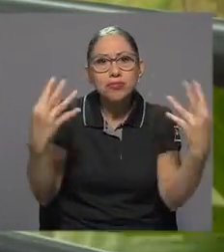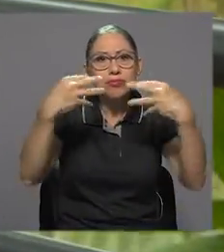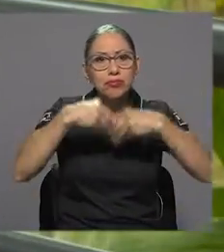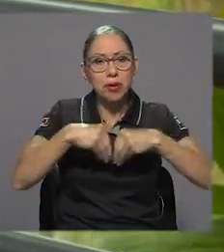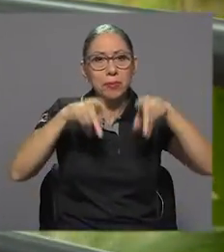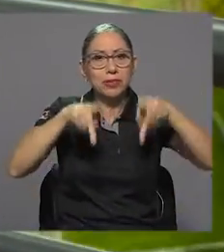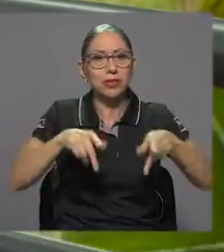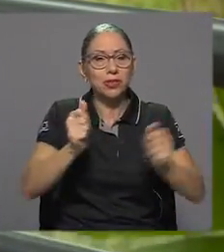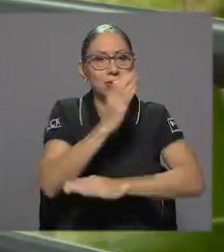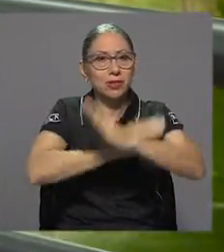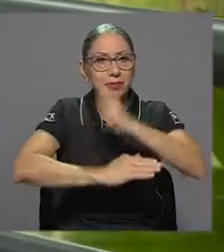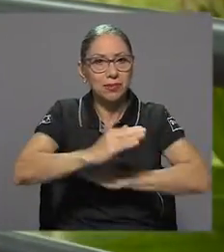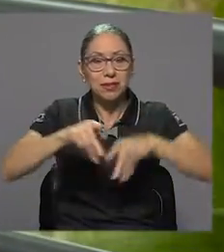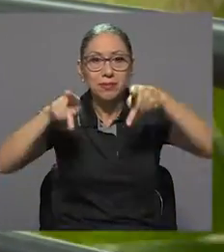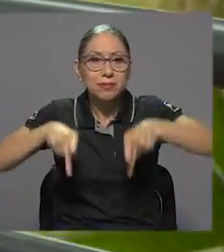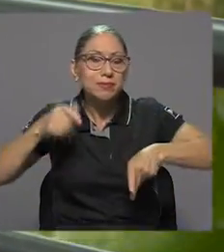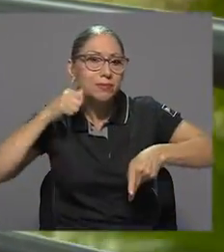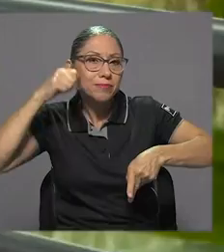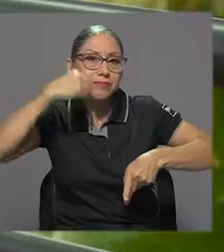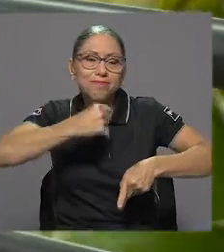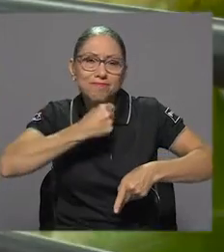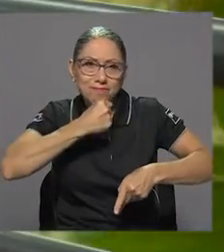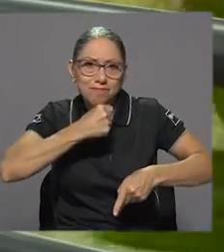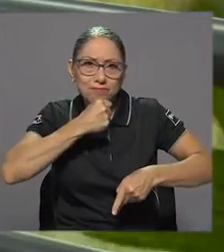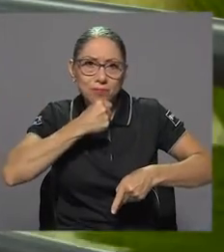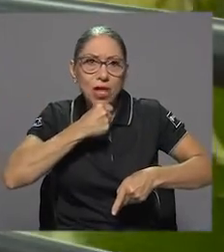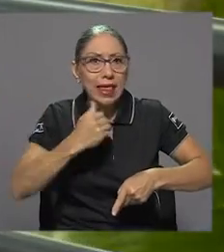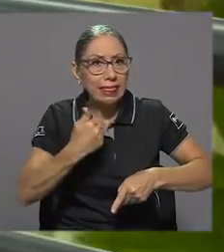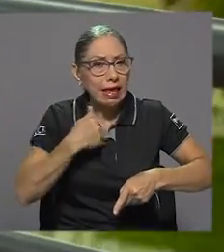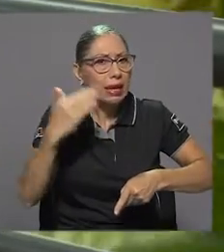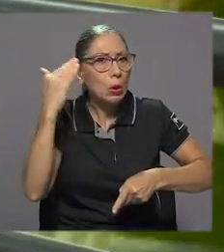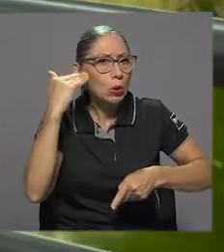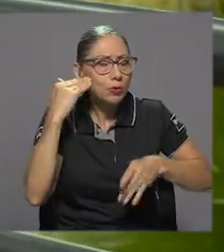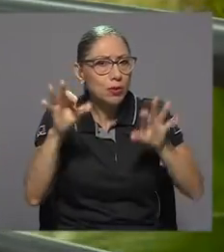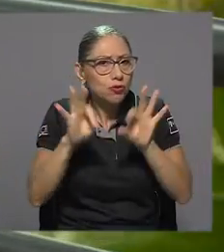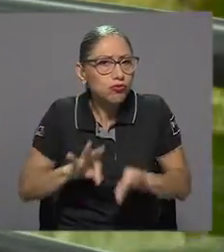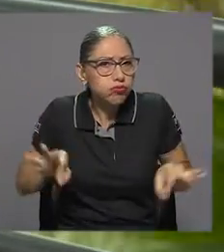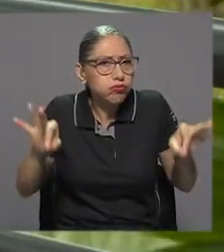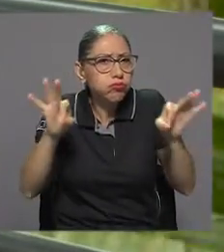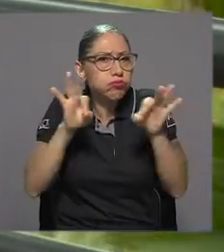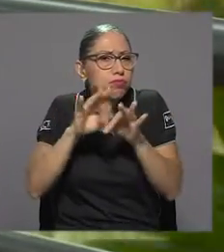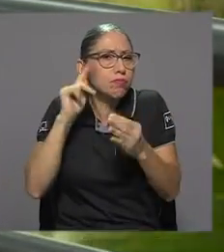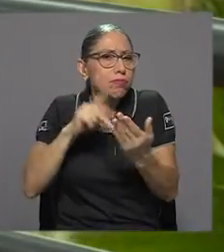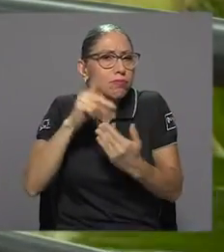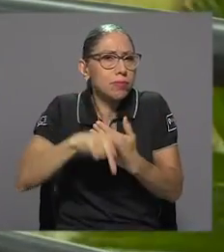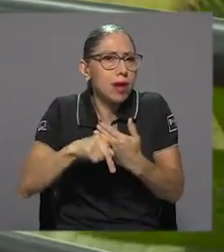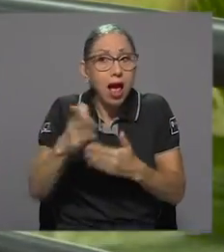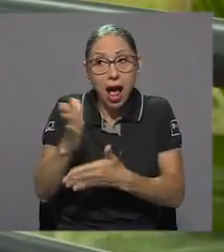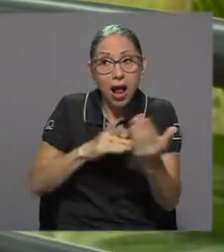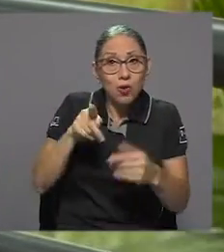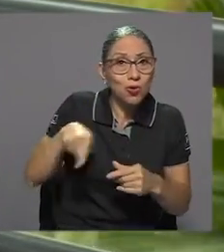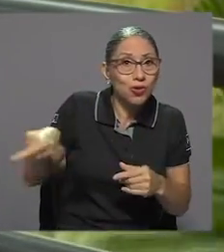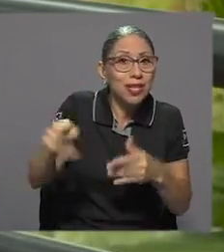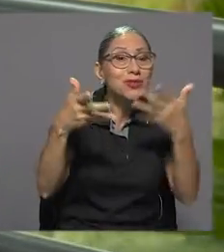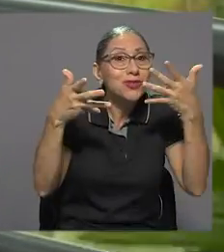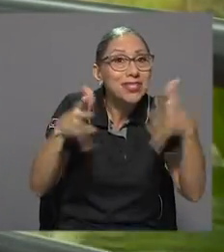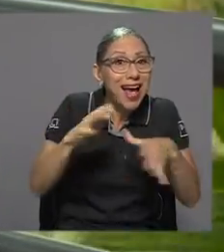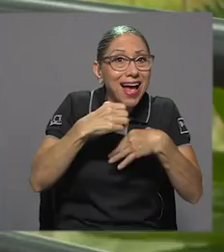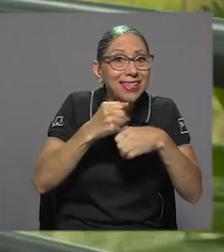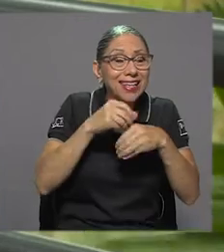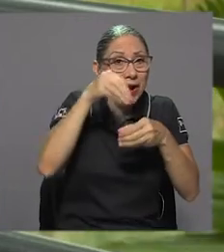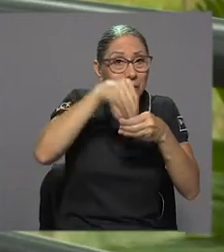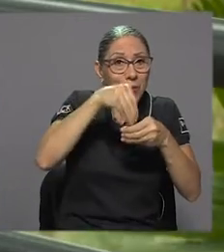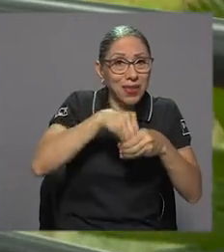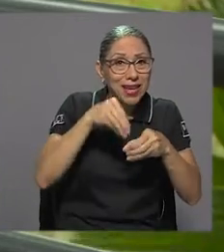discapacidad y personas adultas mayores que tienen conocimientos muy valiosos para el programa y que algunos de ellos ya producían contenidos para internet,